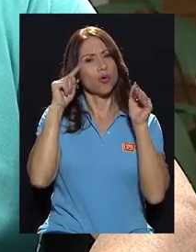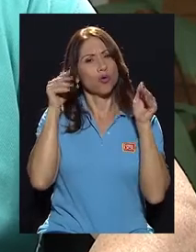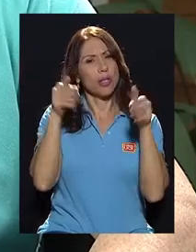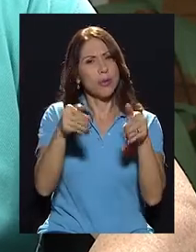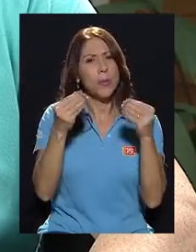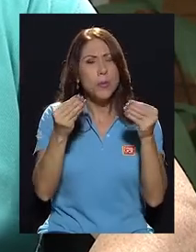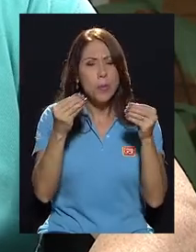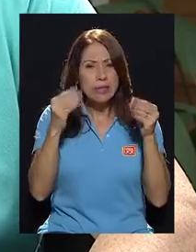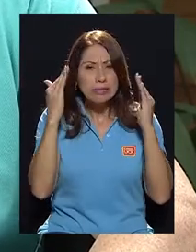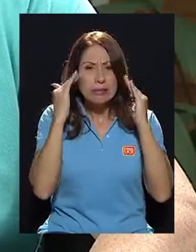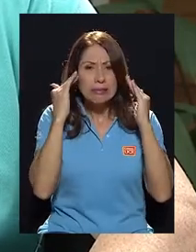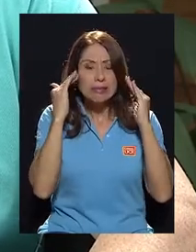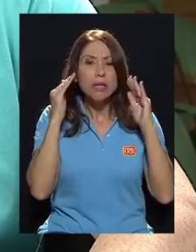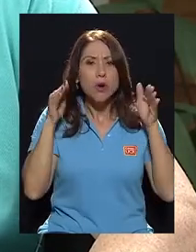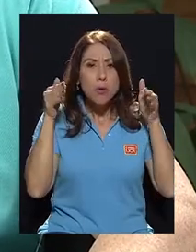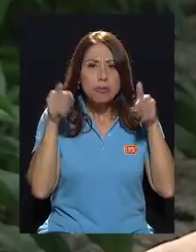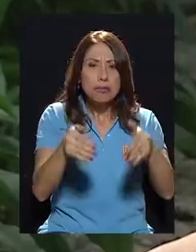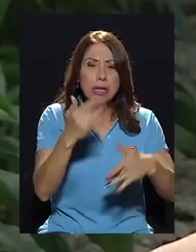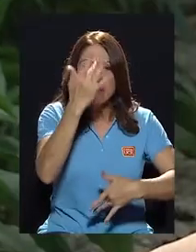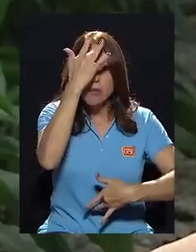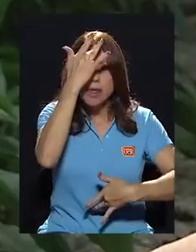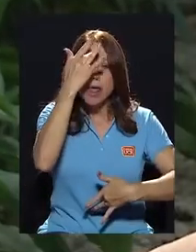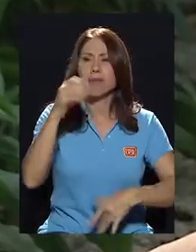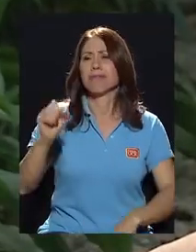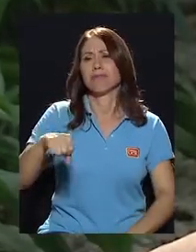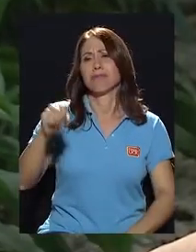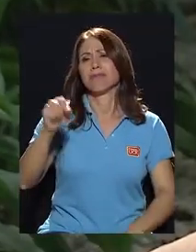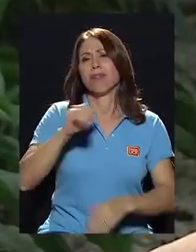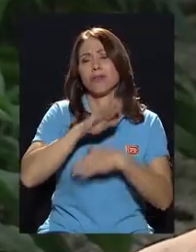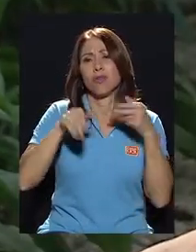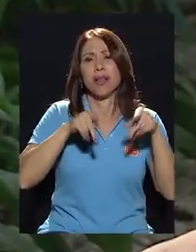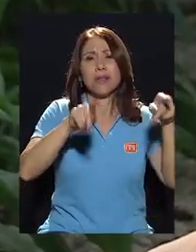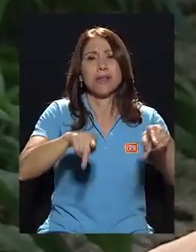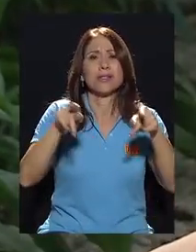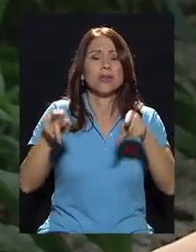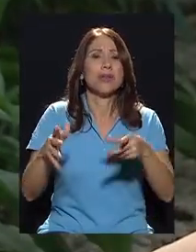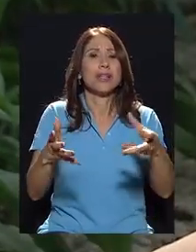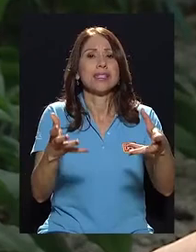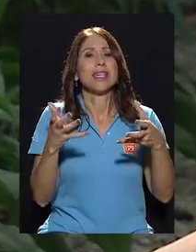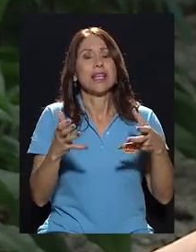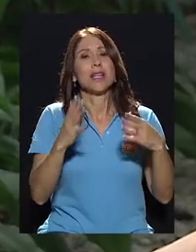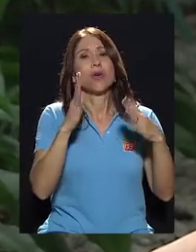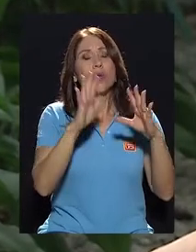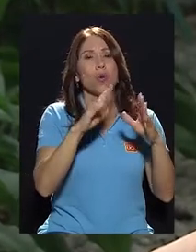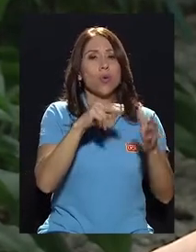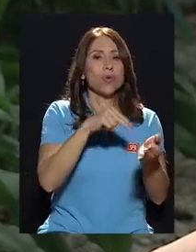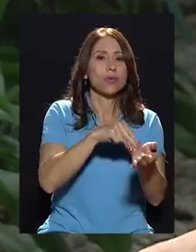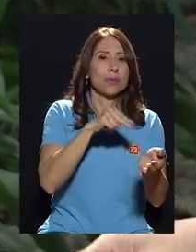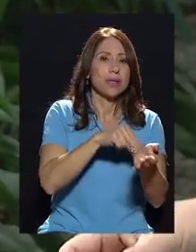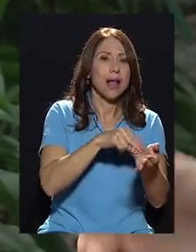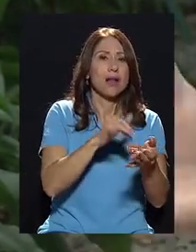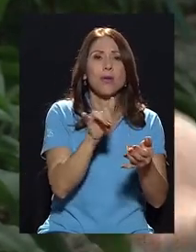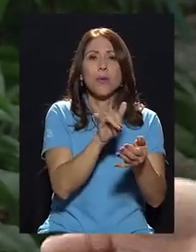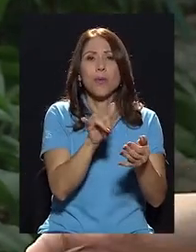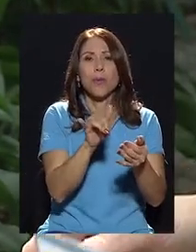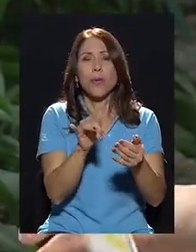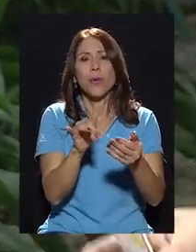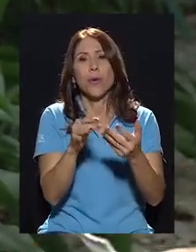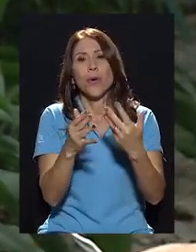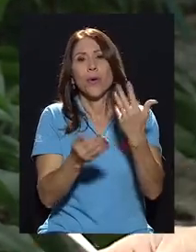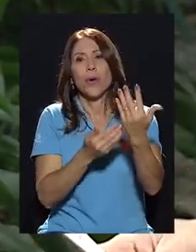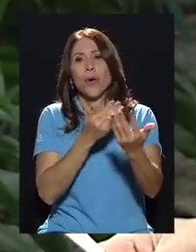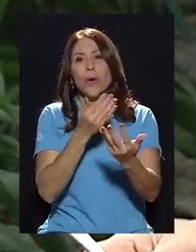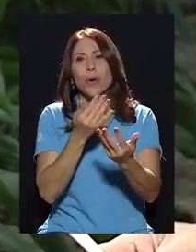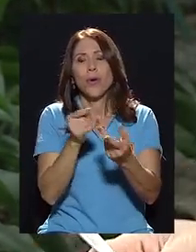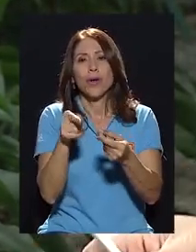centrado en la enfermedad de la salud. por supuesto. Todo el mundo quiere un hospital en la esquina y en la casa. Exactamente. Todo el mundo quiere un